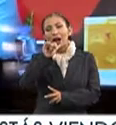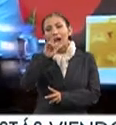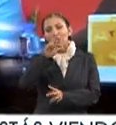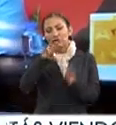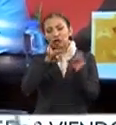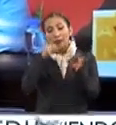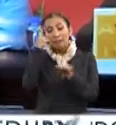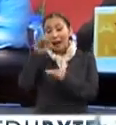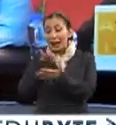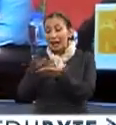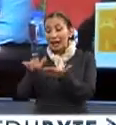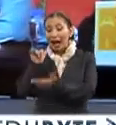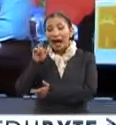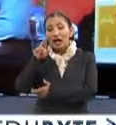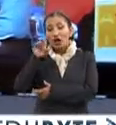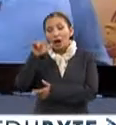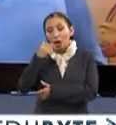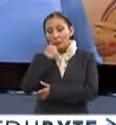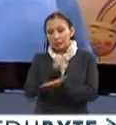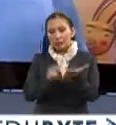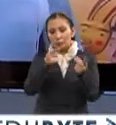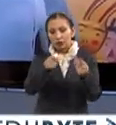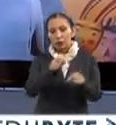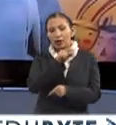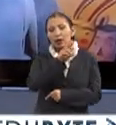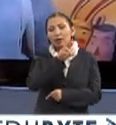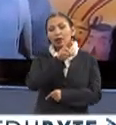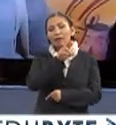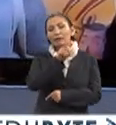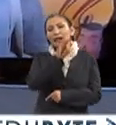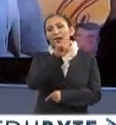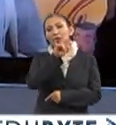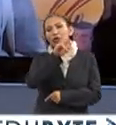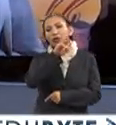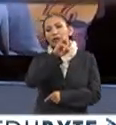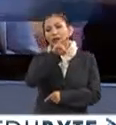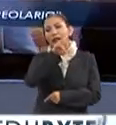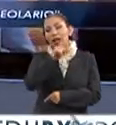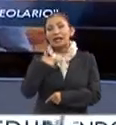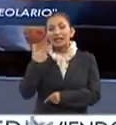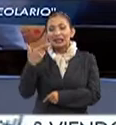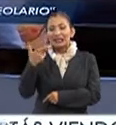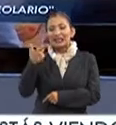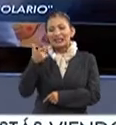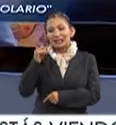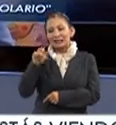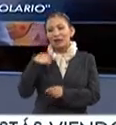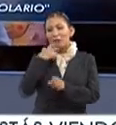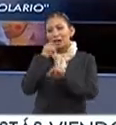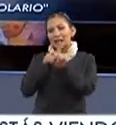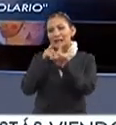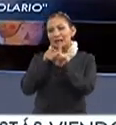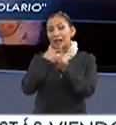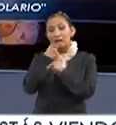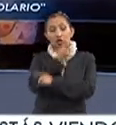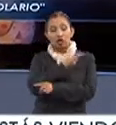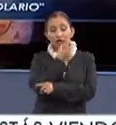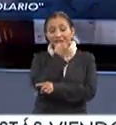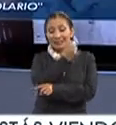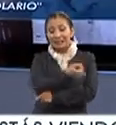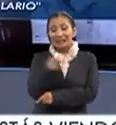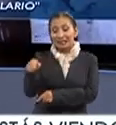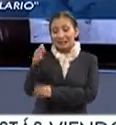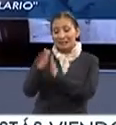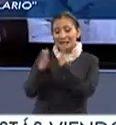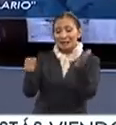Instrucciones para leer a Arreola, el escritor y músico Fernando Rivera Calderón y Gis, el caricaturista, indicaron que esta